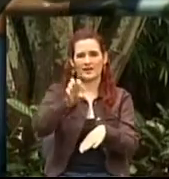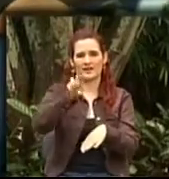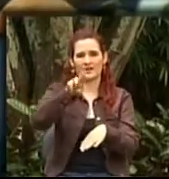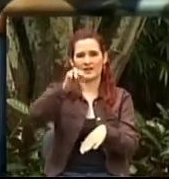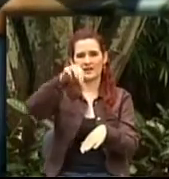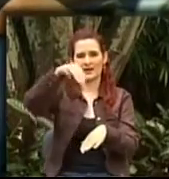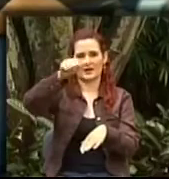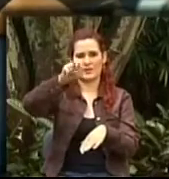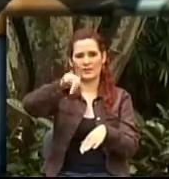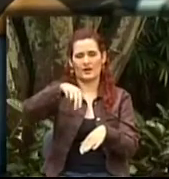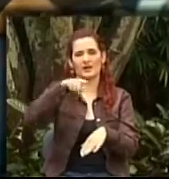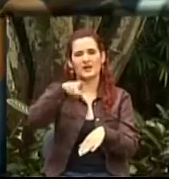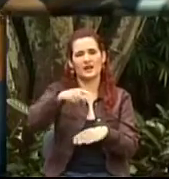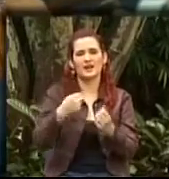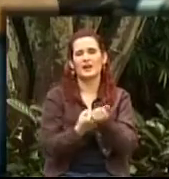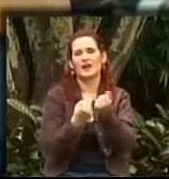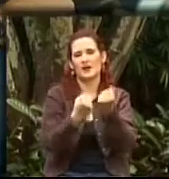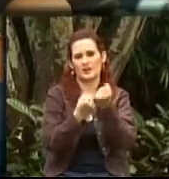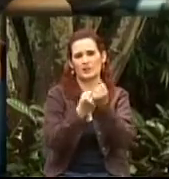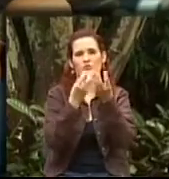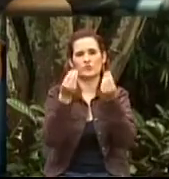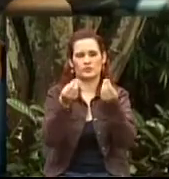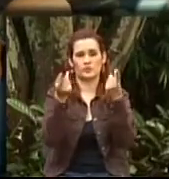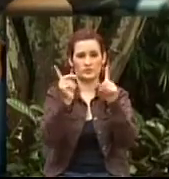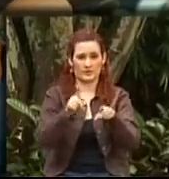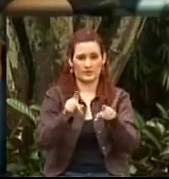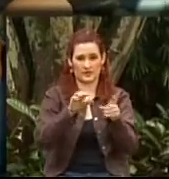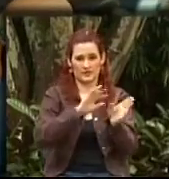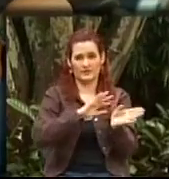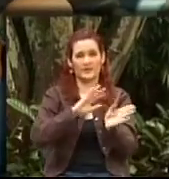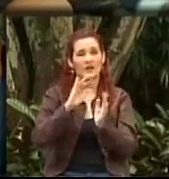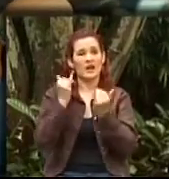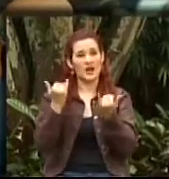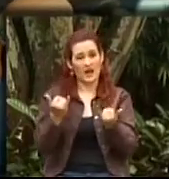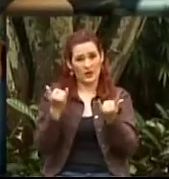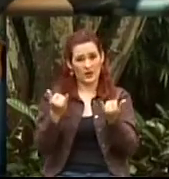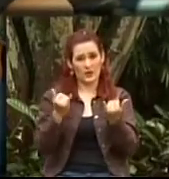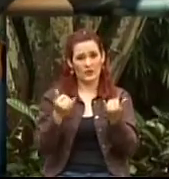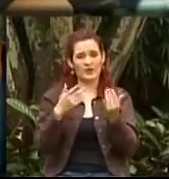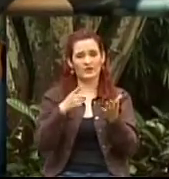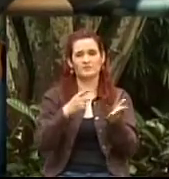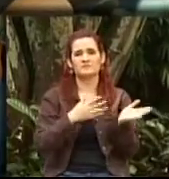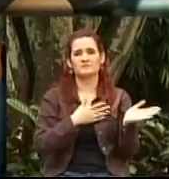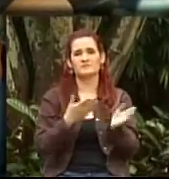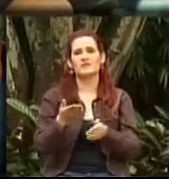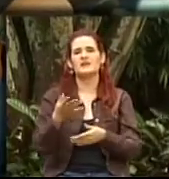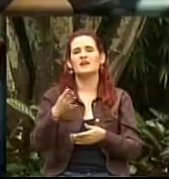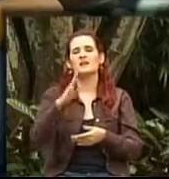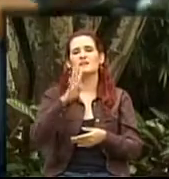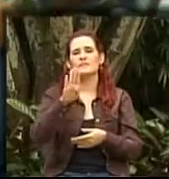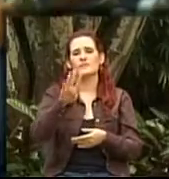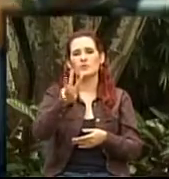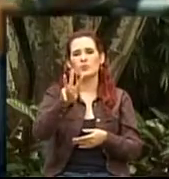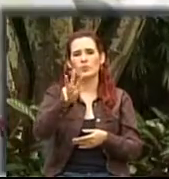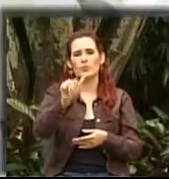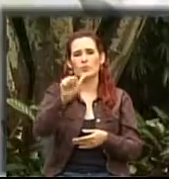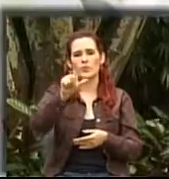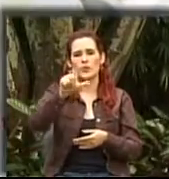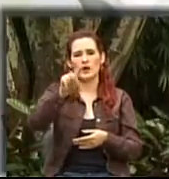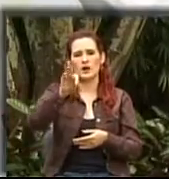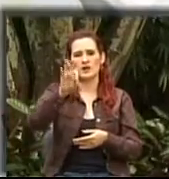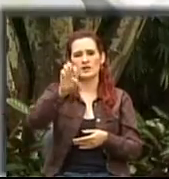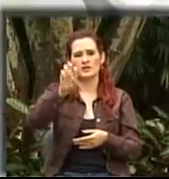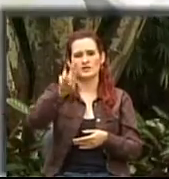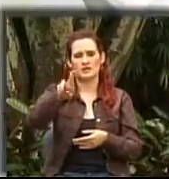televidentes, doctora Beatriz. Así es. Vamos entonces a darle la bienvenida al señor Walter Jaramillo desde Becho. Bienvenido, Walter.